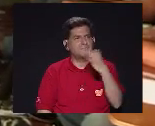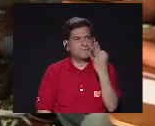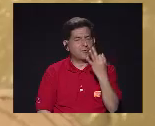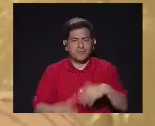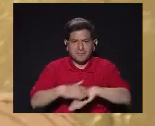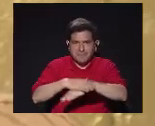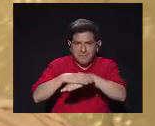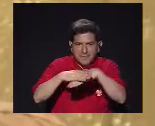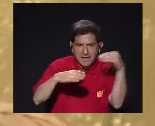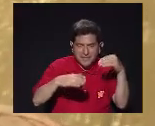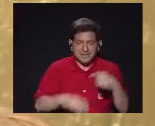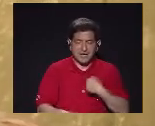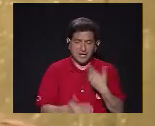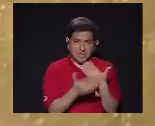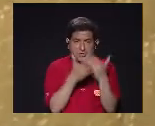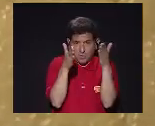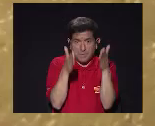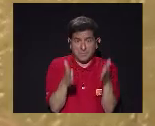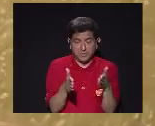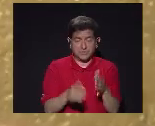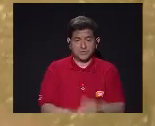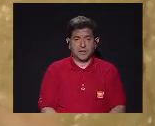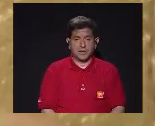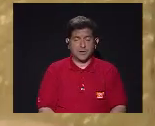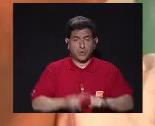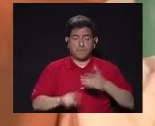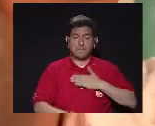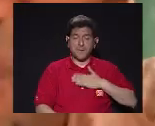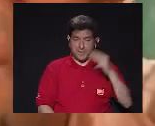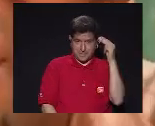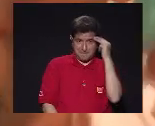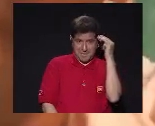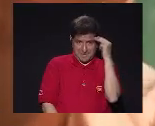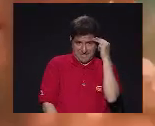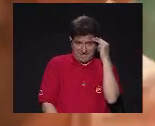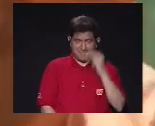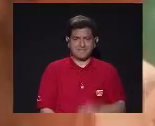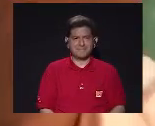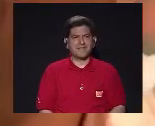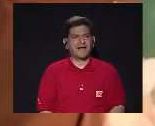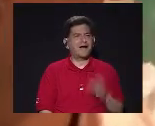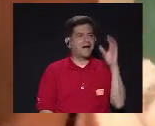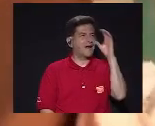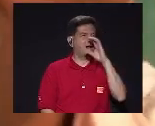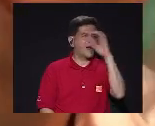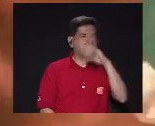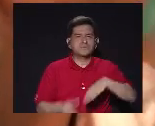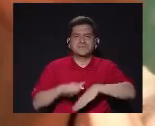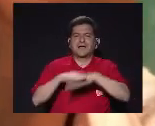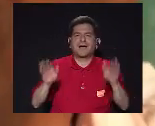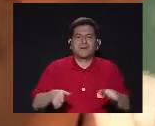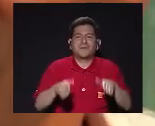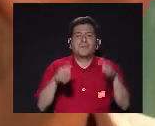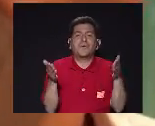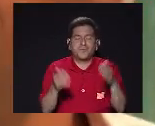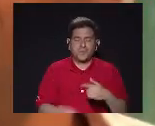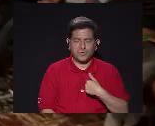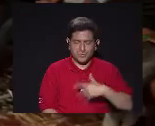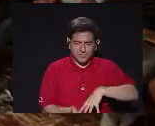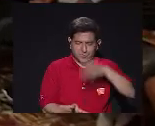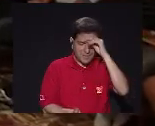manera de salir Estoy preso Yo, pero mi mente Siempre busca cómo salir